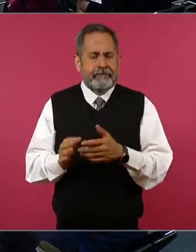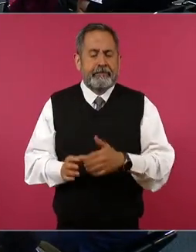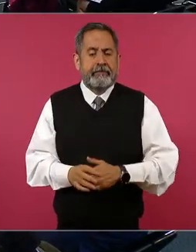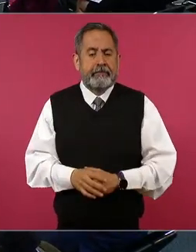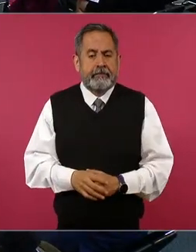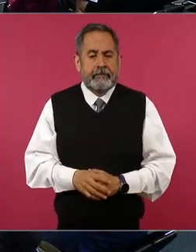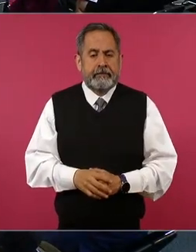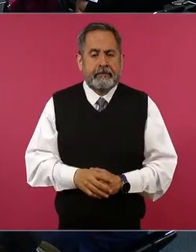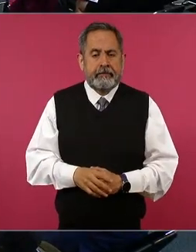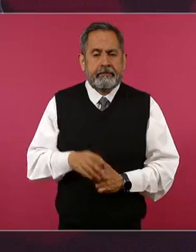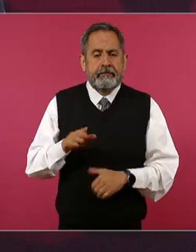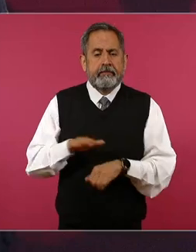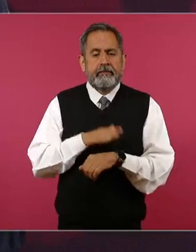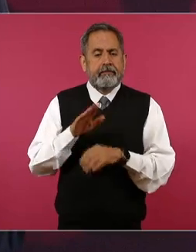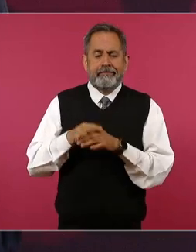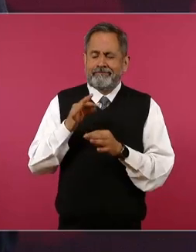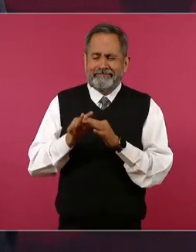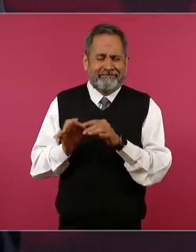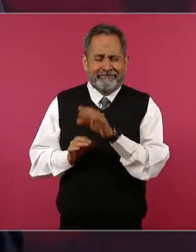son